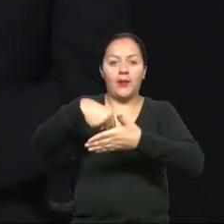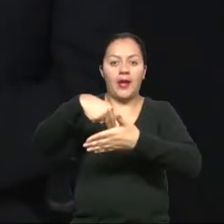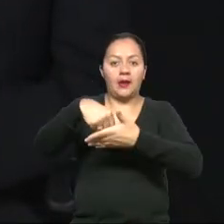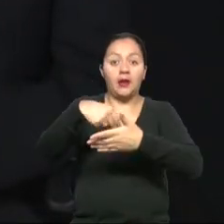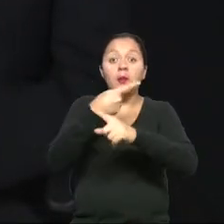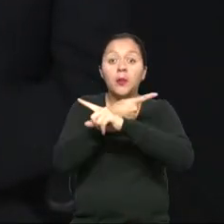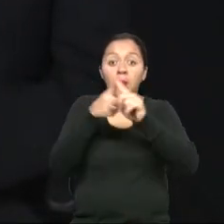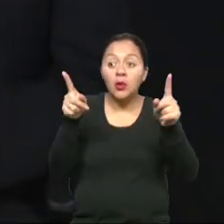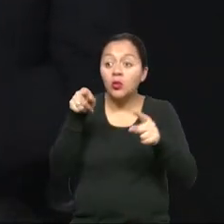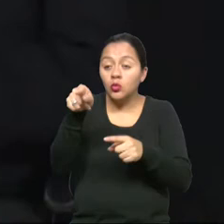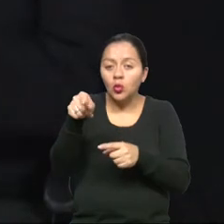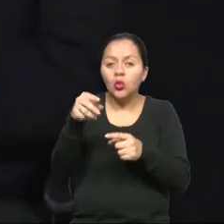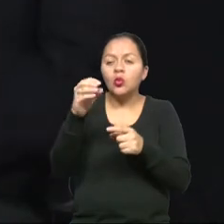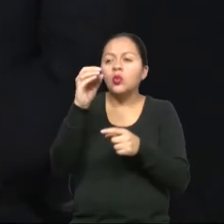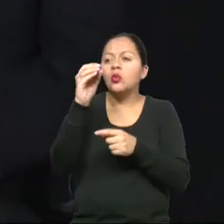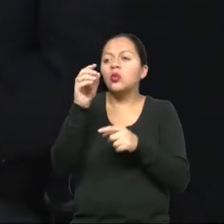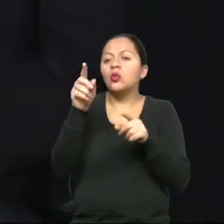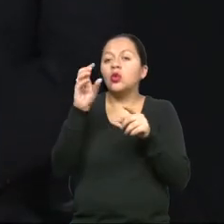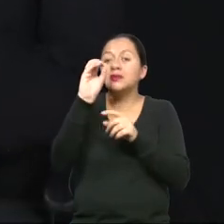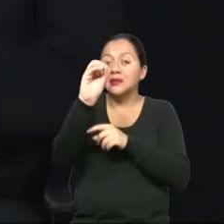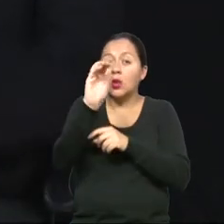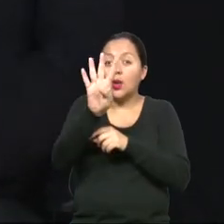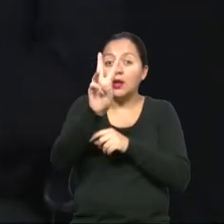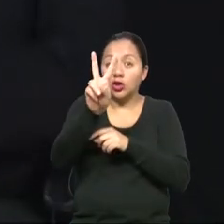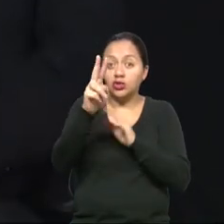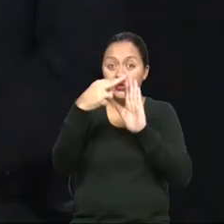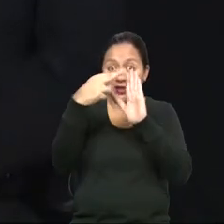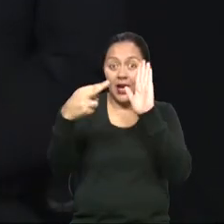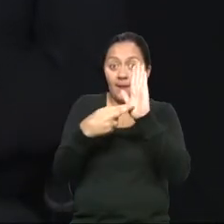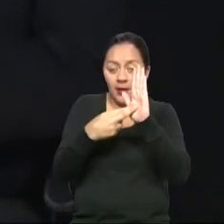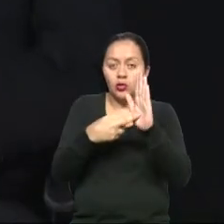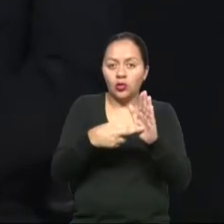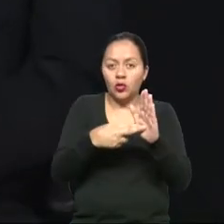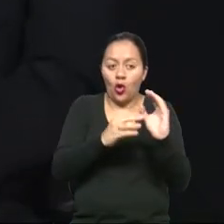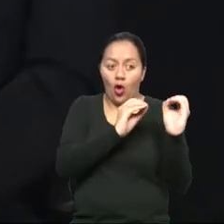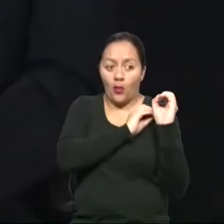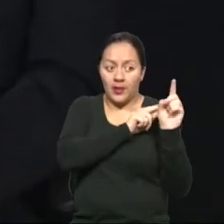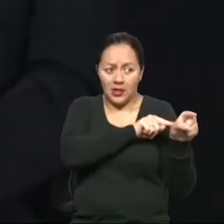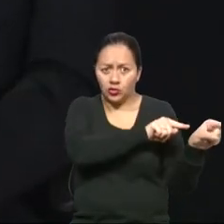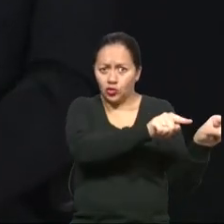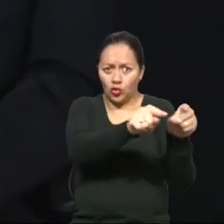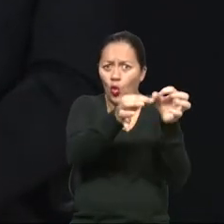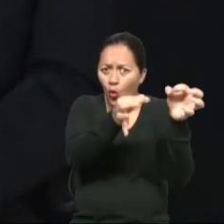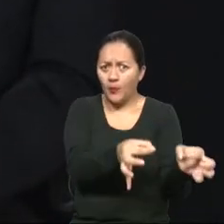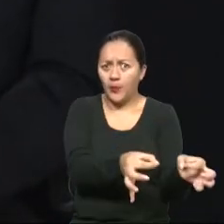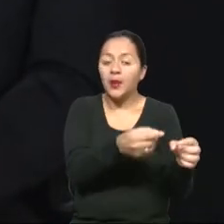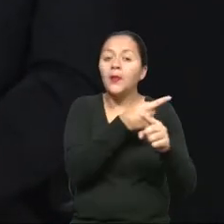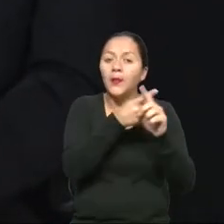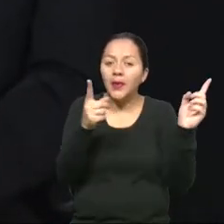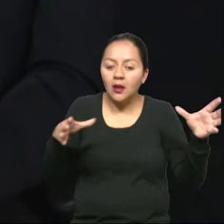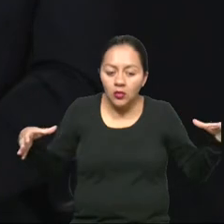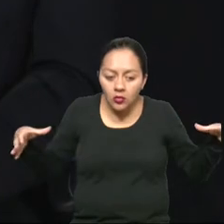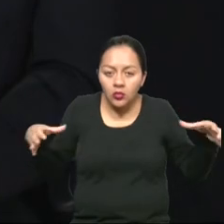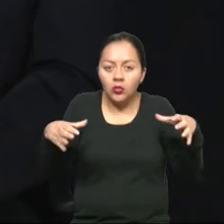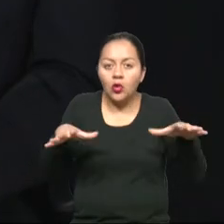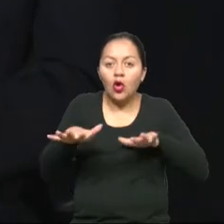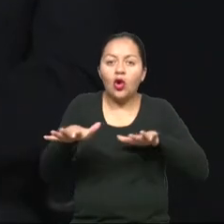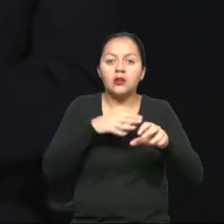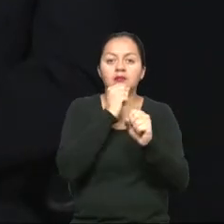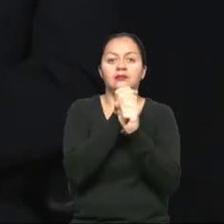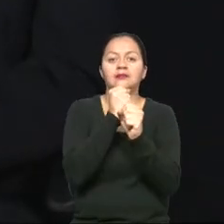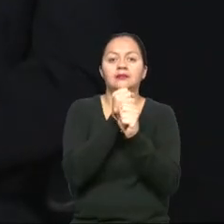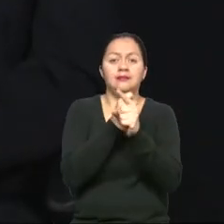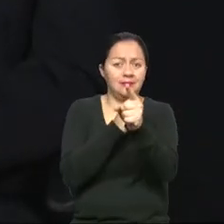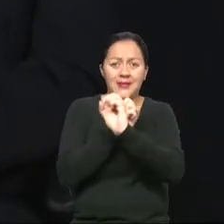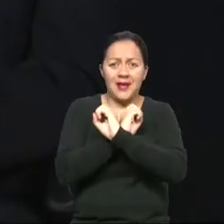reglamento que es el 042, que es obligatorio de cumplimiento en el territorio nacional, hay mucho más cosas que podemos trabajar en todos los campos que tú estás hablando.